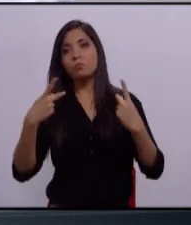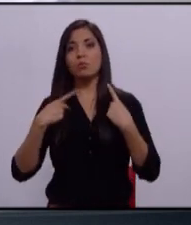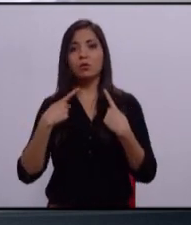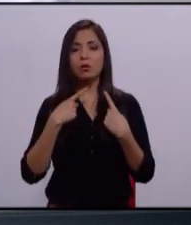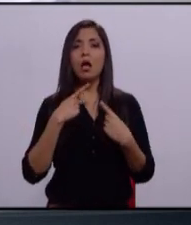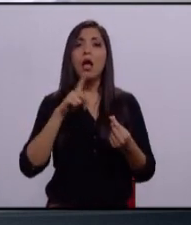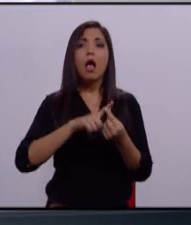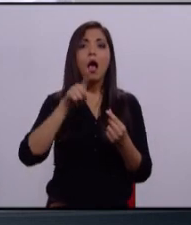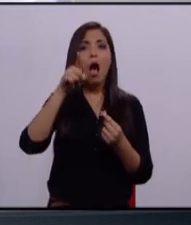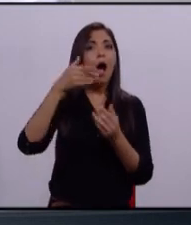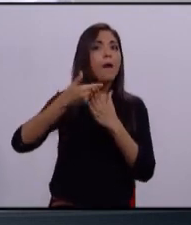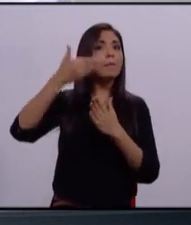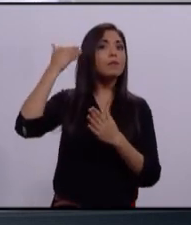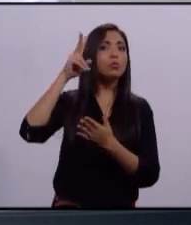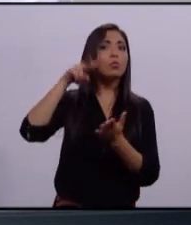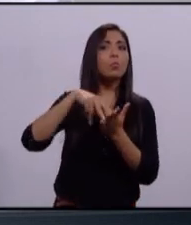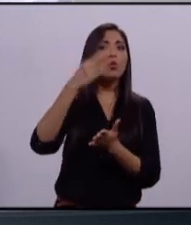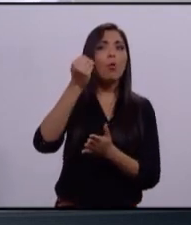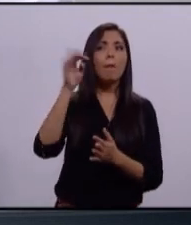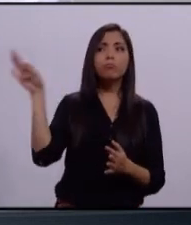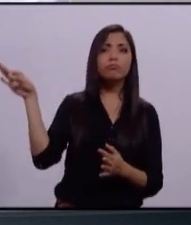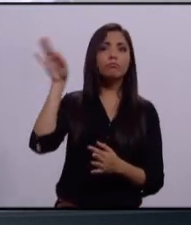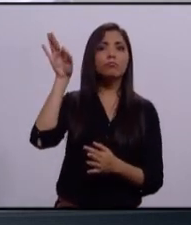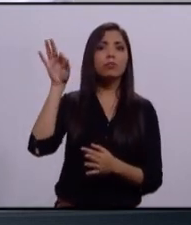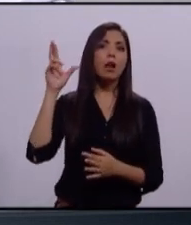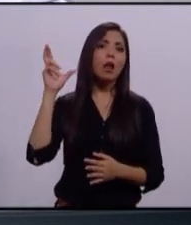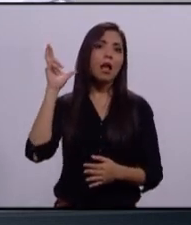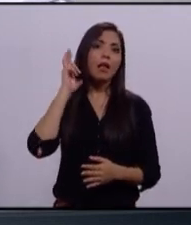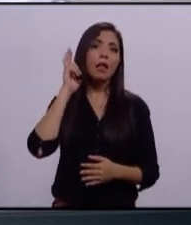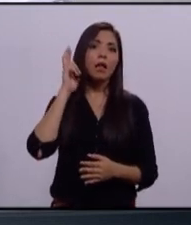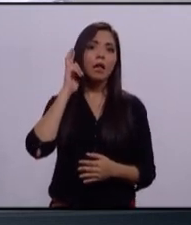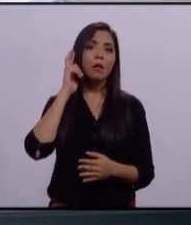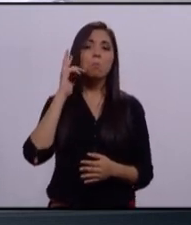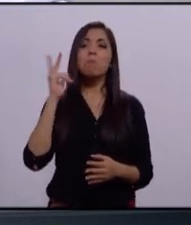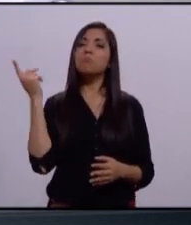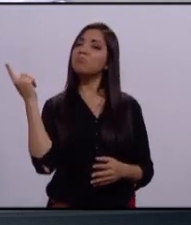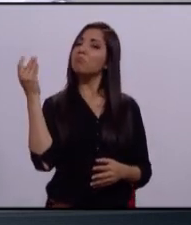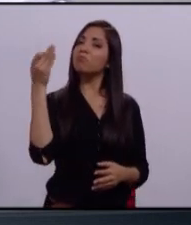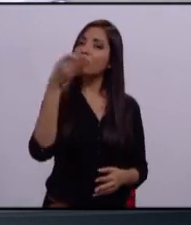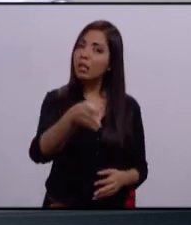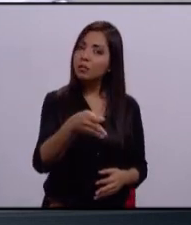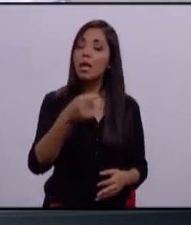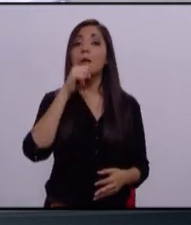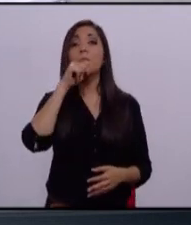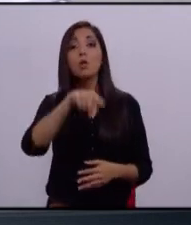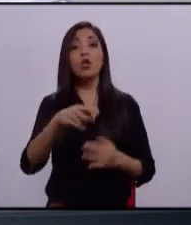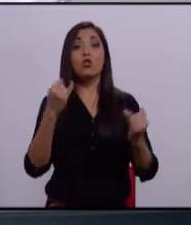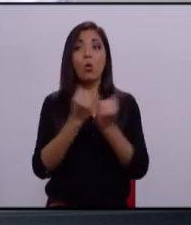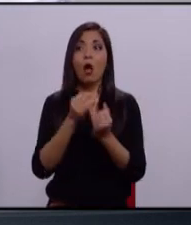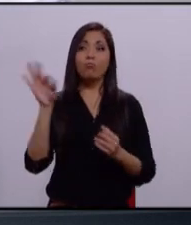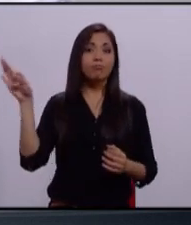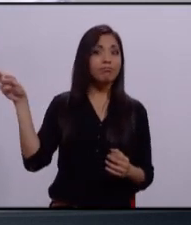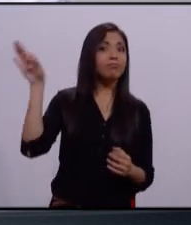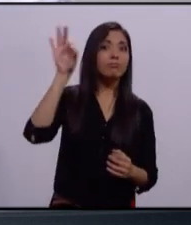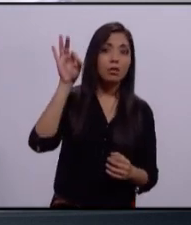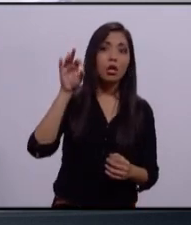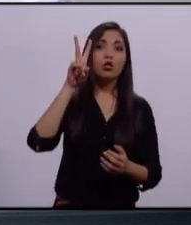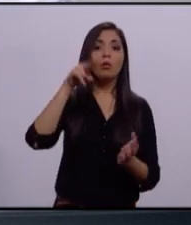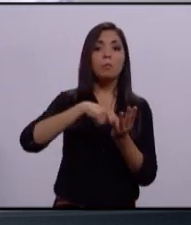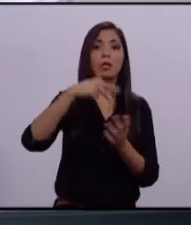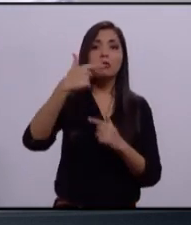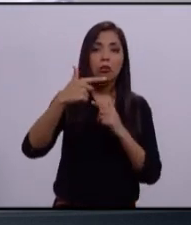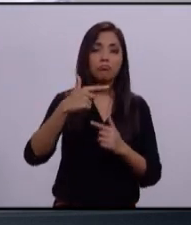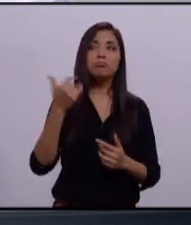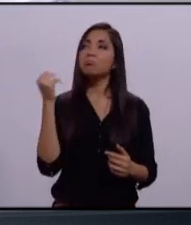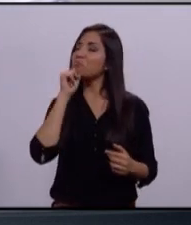eligieron como regidor en el 2009 y les fallaste. Te eligieron como diputado local en el 2012